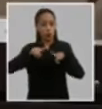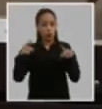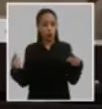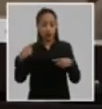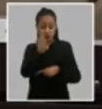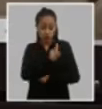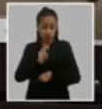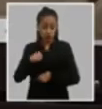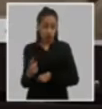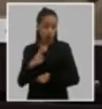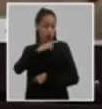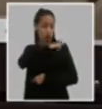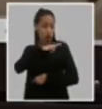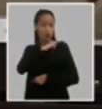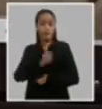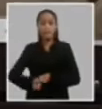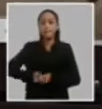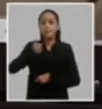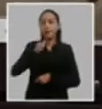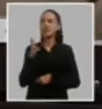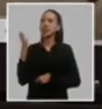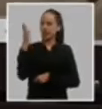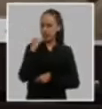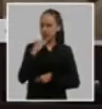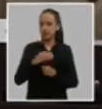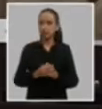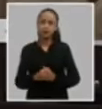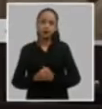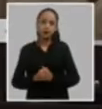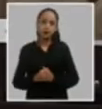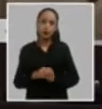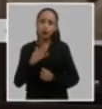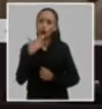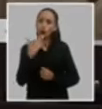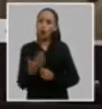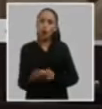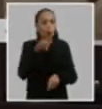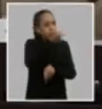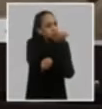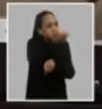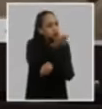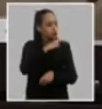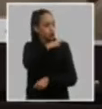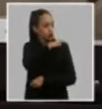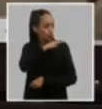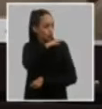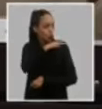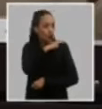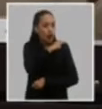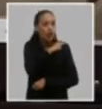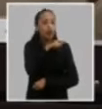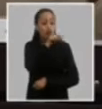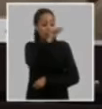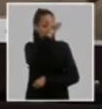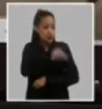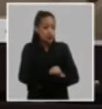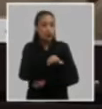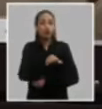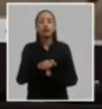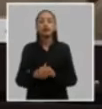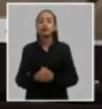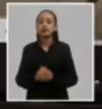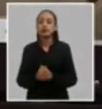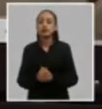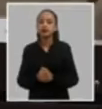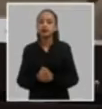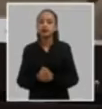el cuadro yo el presidente decía como formamos un cuadro que esté dispuesto que esté en